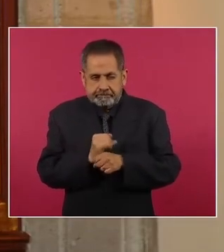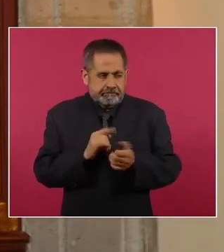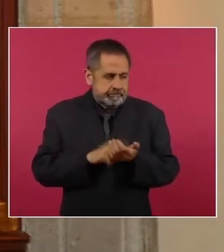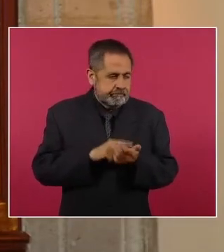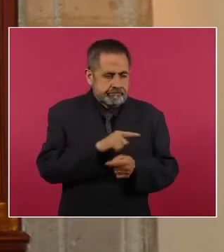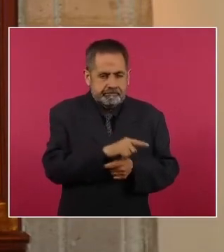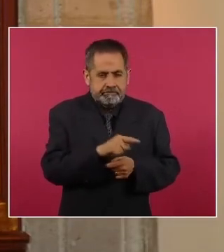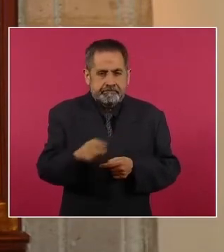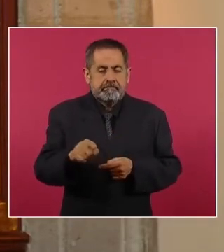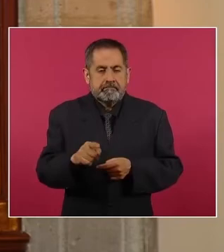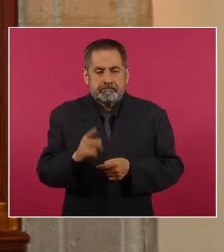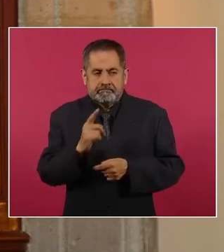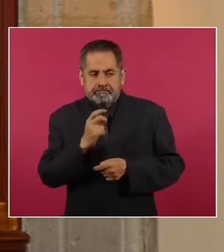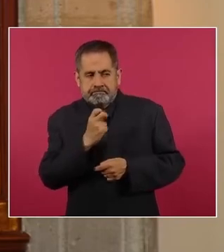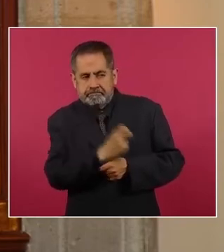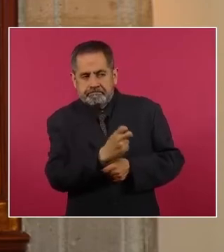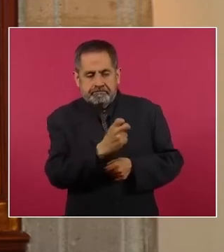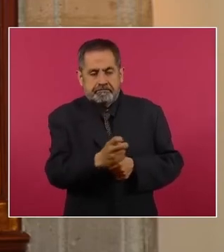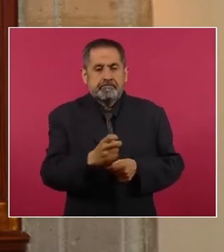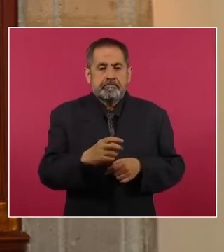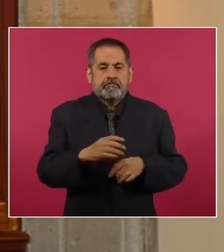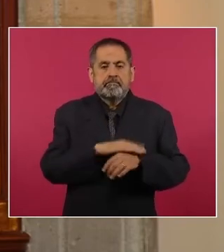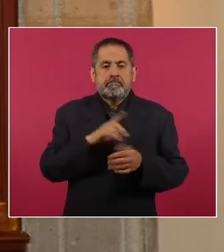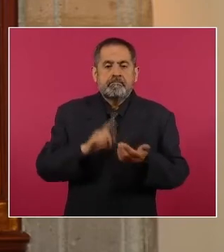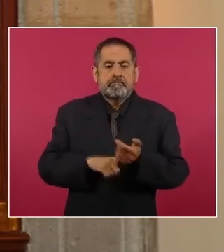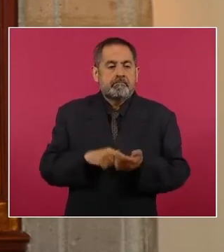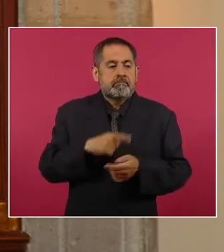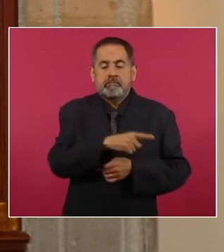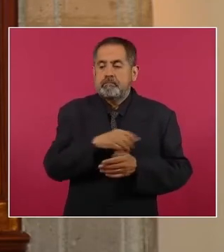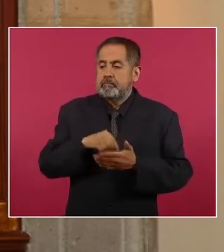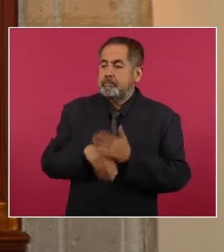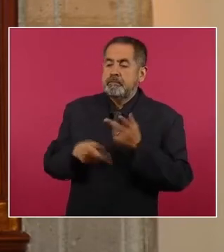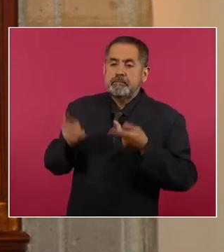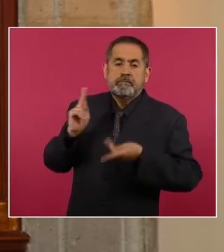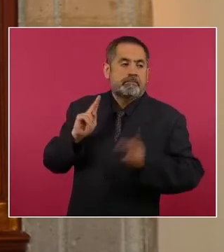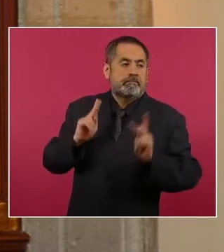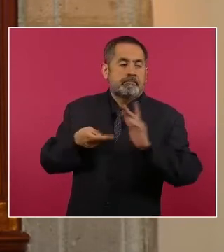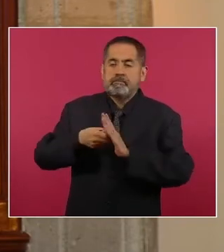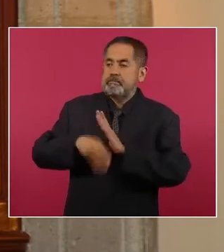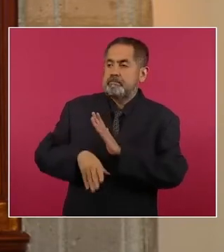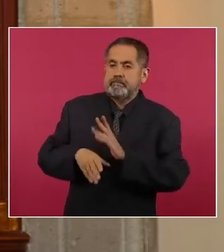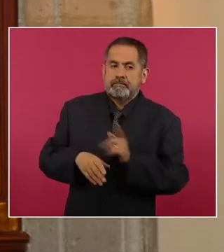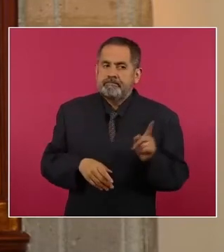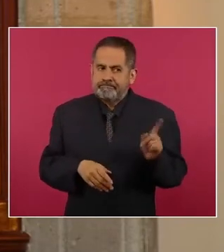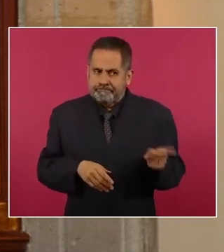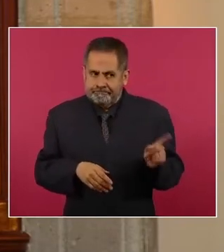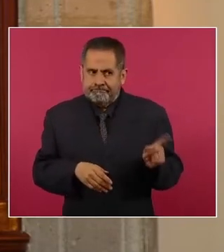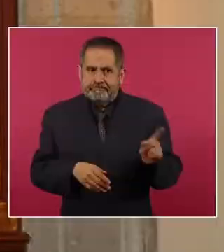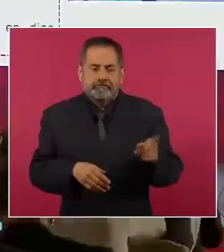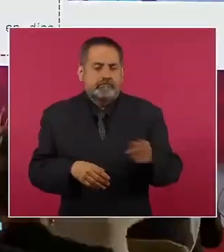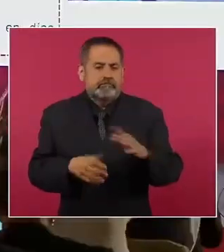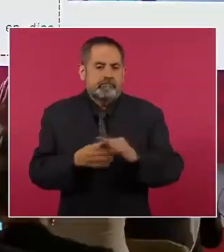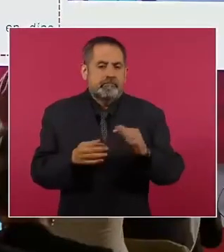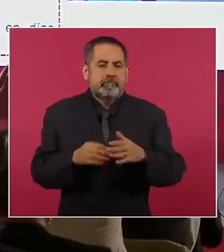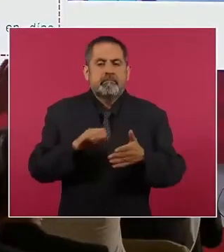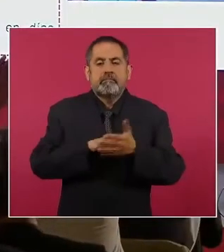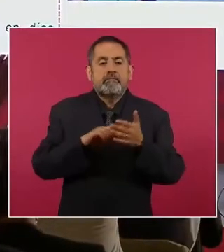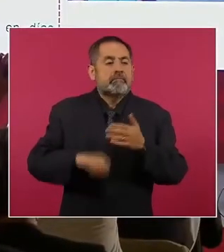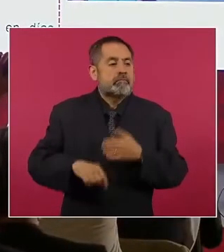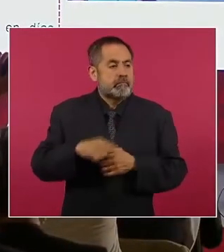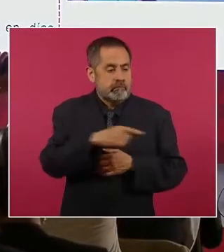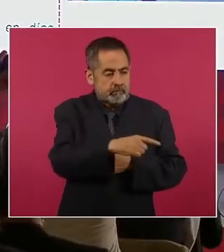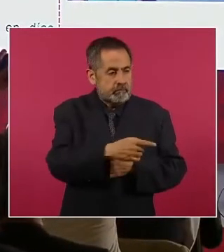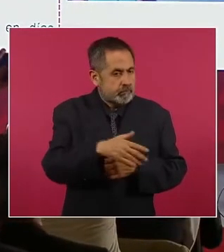e imputaciones por delitos de obstrucción de la justicia. En este caso, fundamentalmente por hechos que